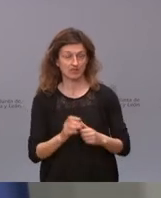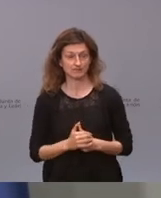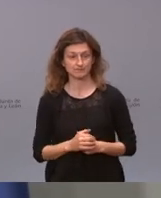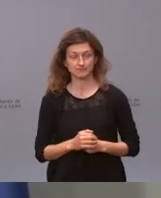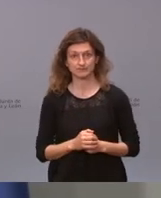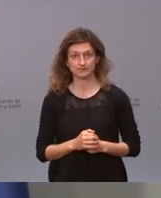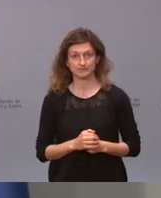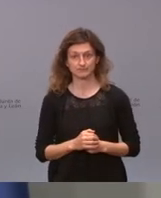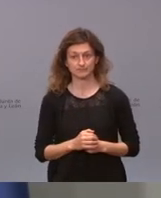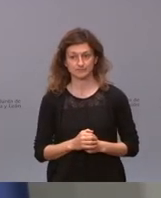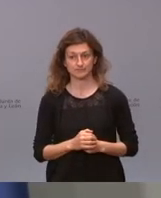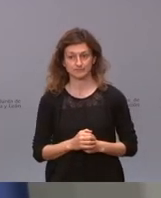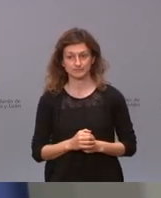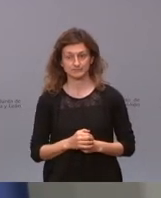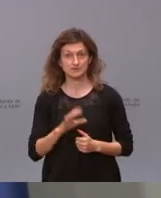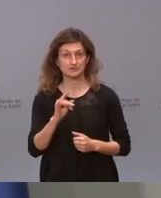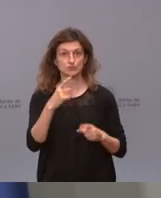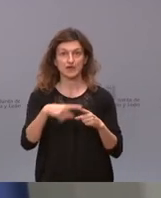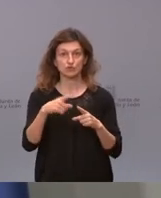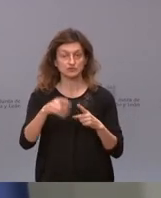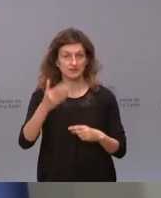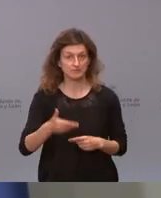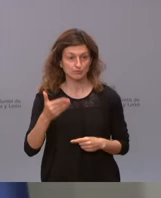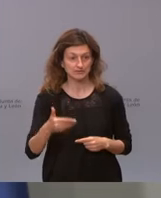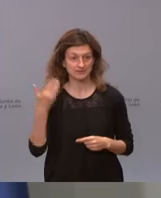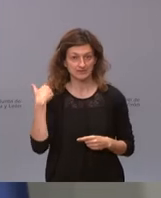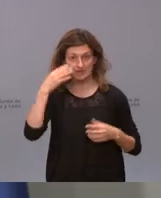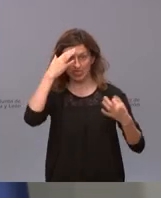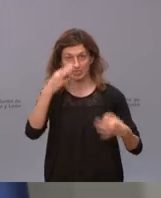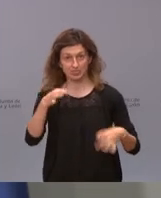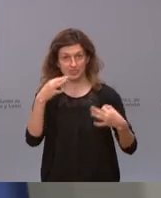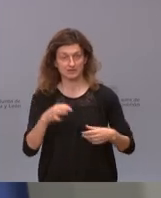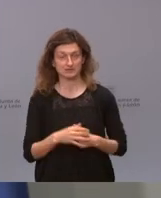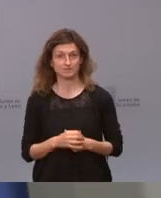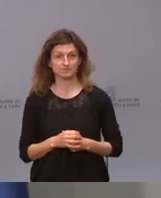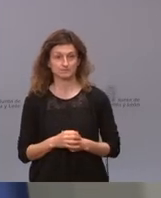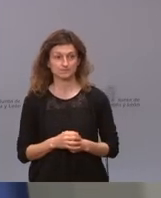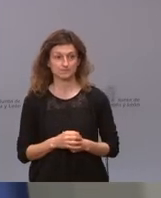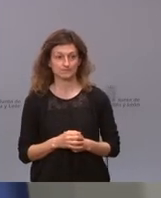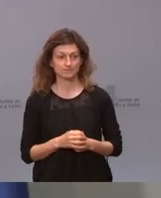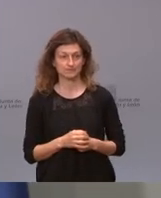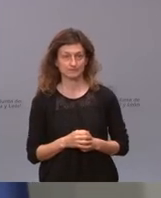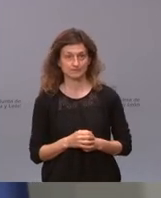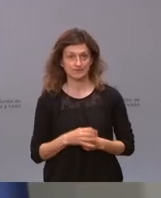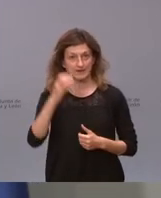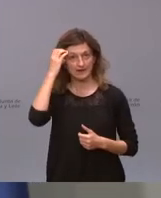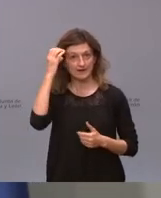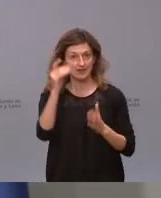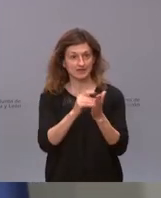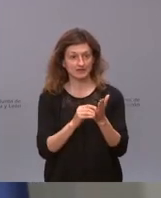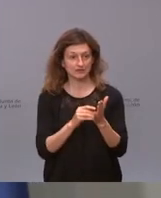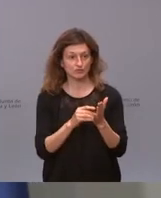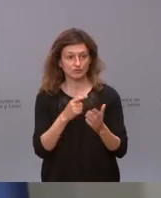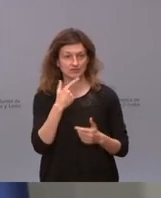ha cambiado una cosa esencial en este decreto que han sacado muy importante, que nosotros no nos habíamos dado cuenta y menos mal que se ha publicado en este decreto, que es que el foco